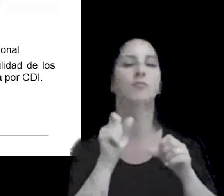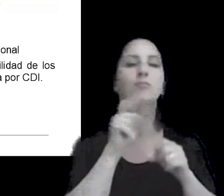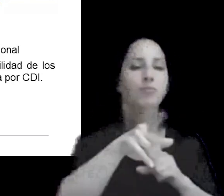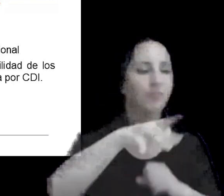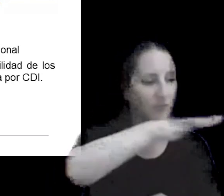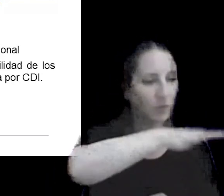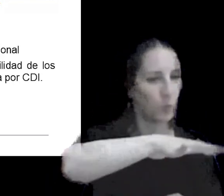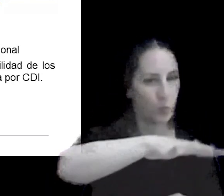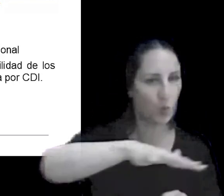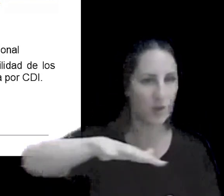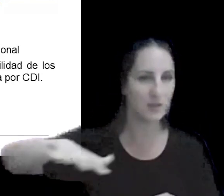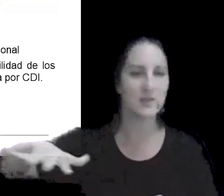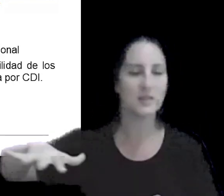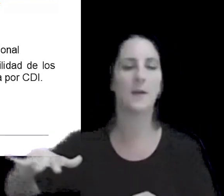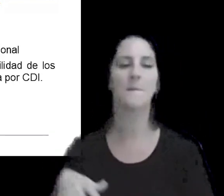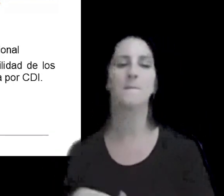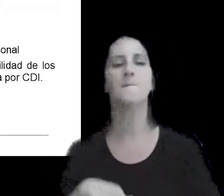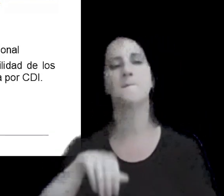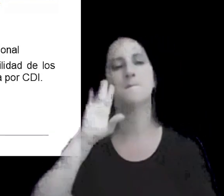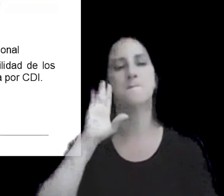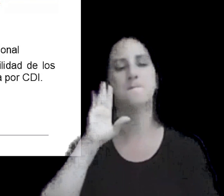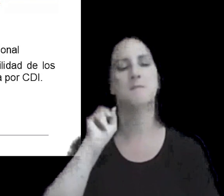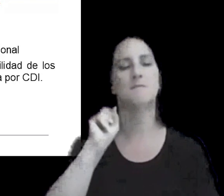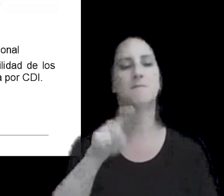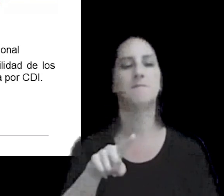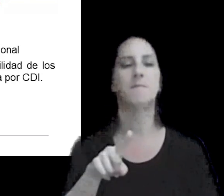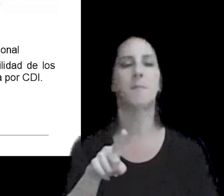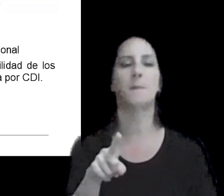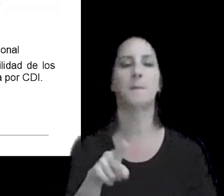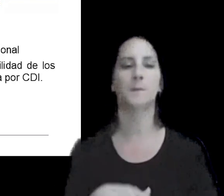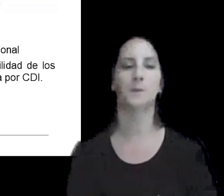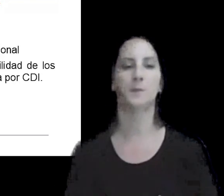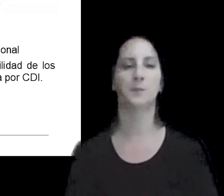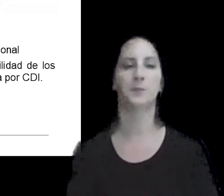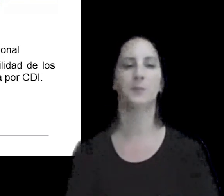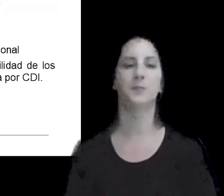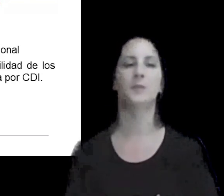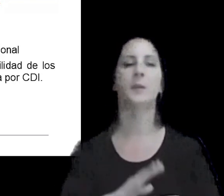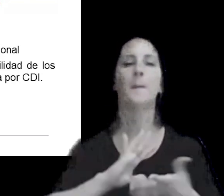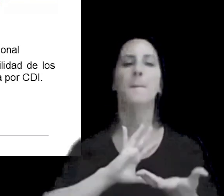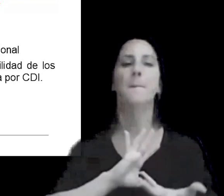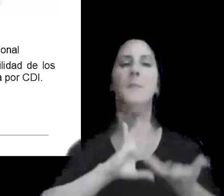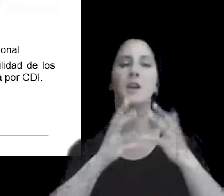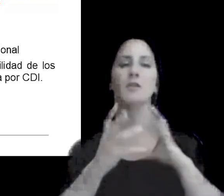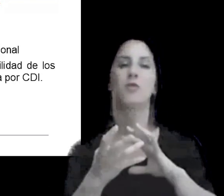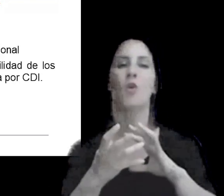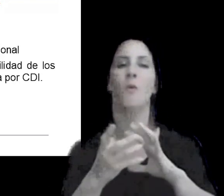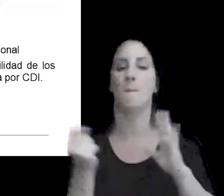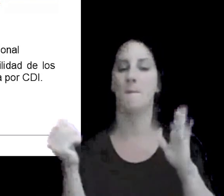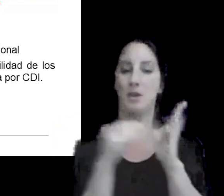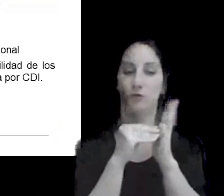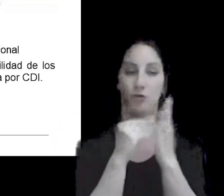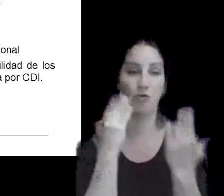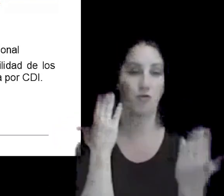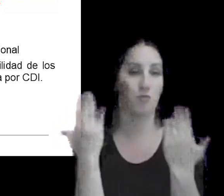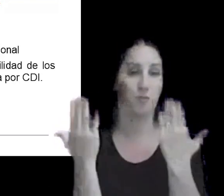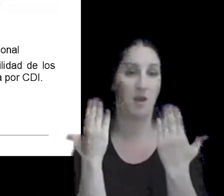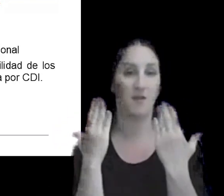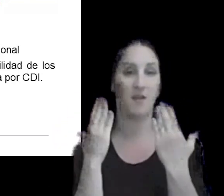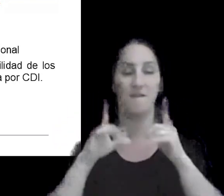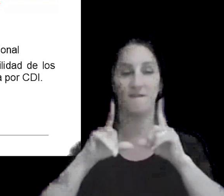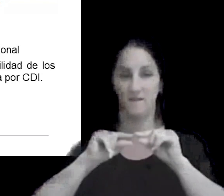en lo que se relaciona con la aplicación del método de precio comparable a fecha de